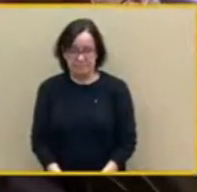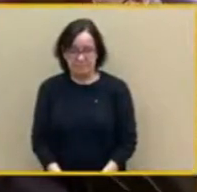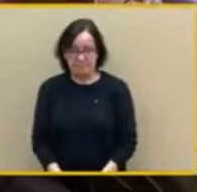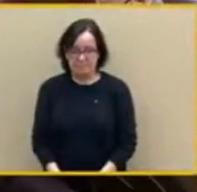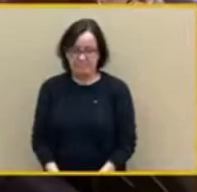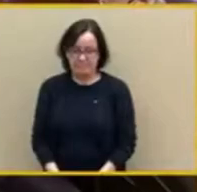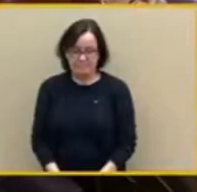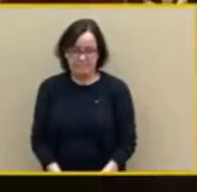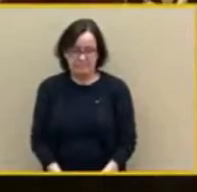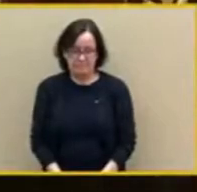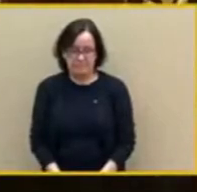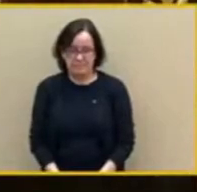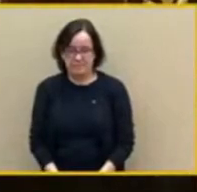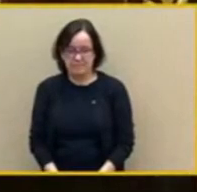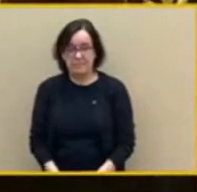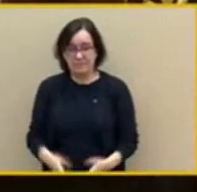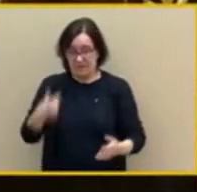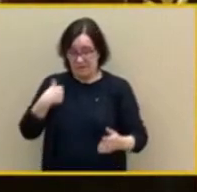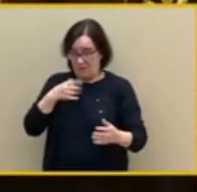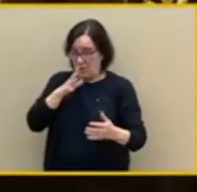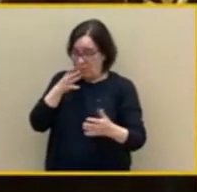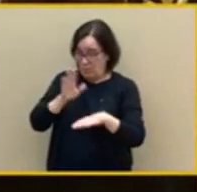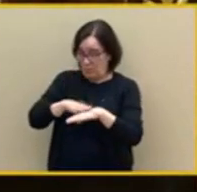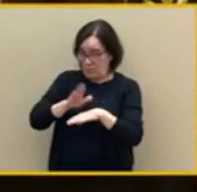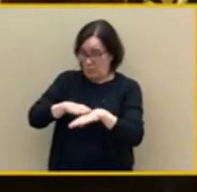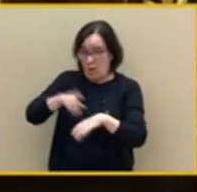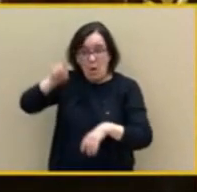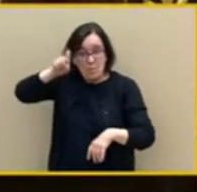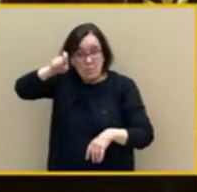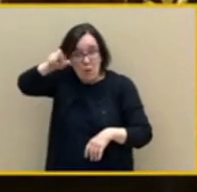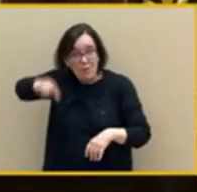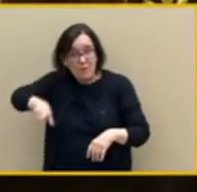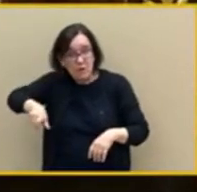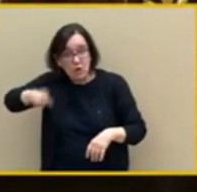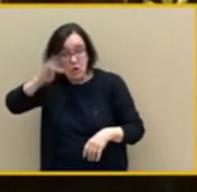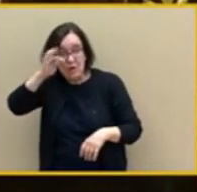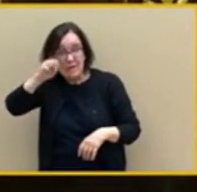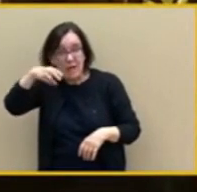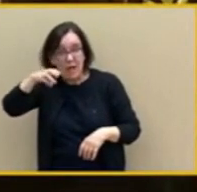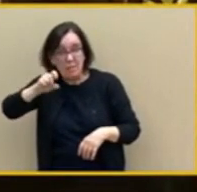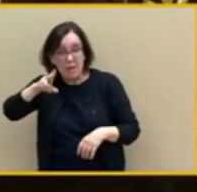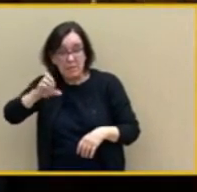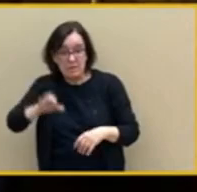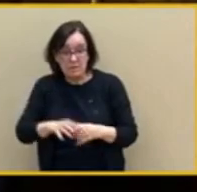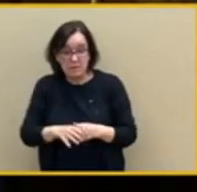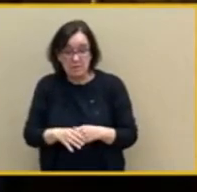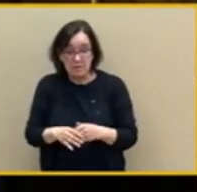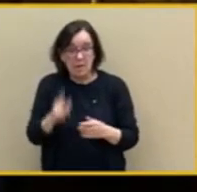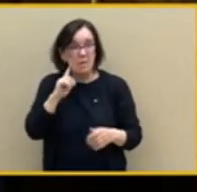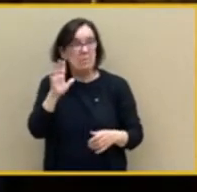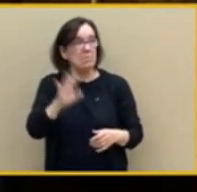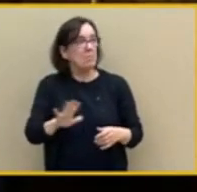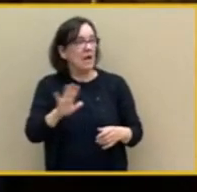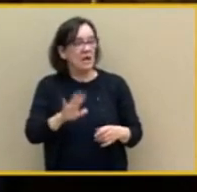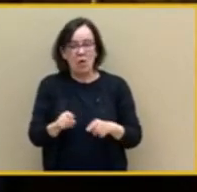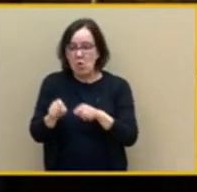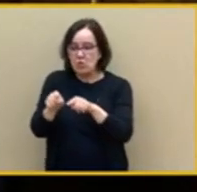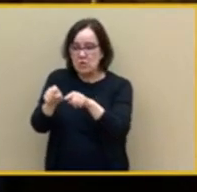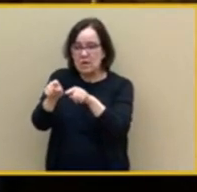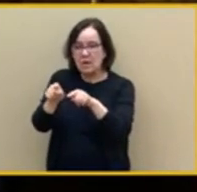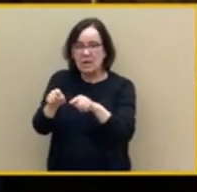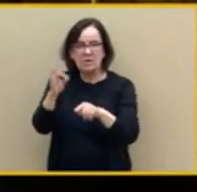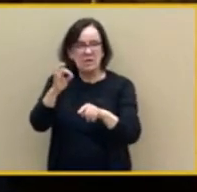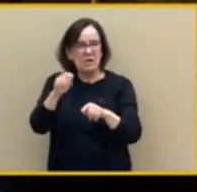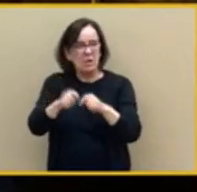Tamames, porque parece que usted está deteriorando la democracia. Está convirtiendo esta